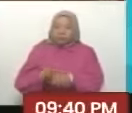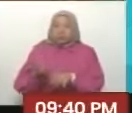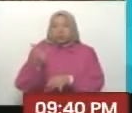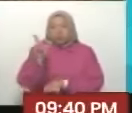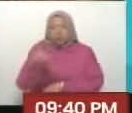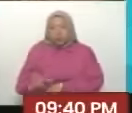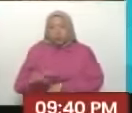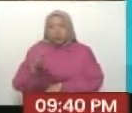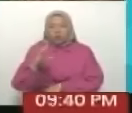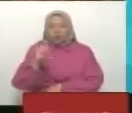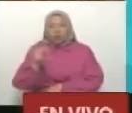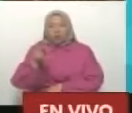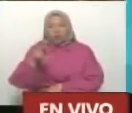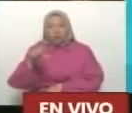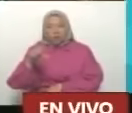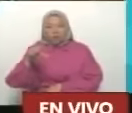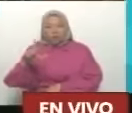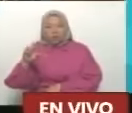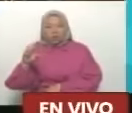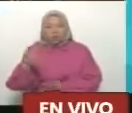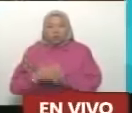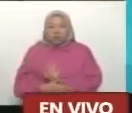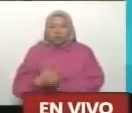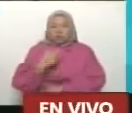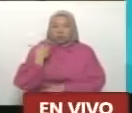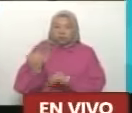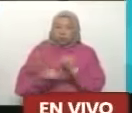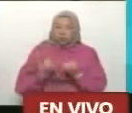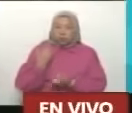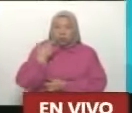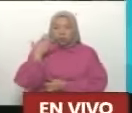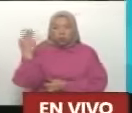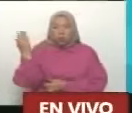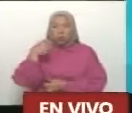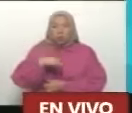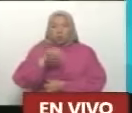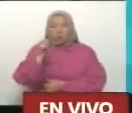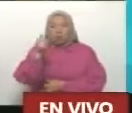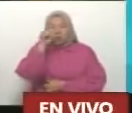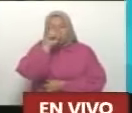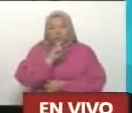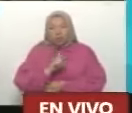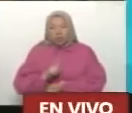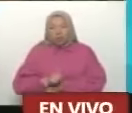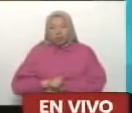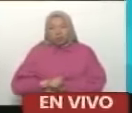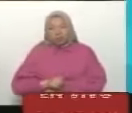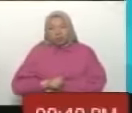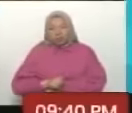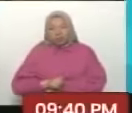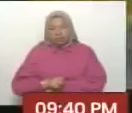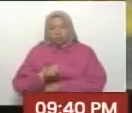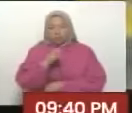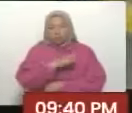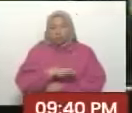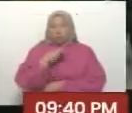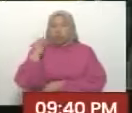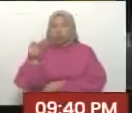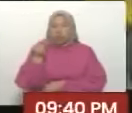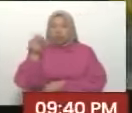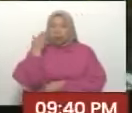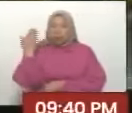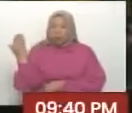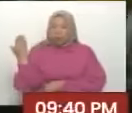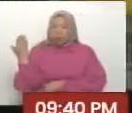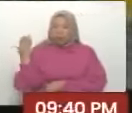Acosta Carles y Cacique Tiuna. Es un sueño de más de 10 años. De estos muchachos ciclistas allá.